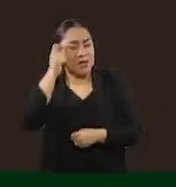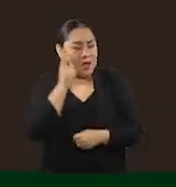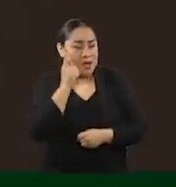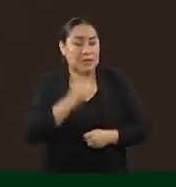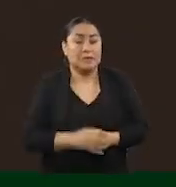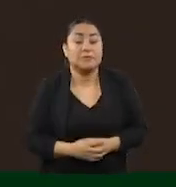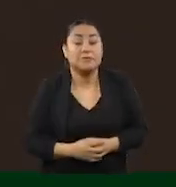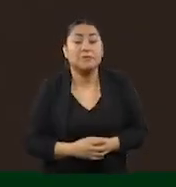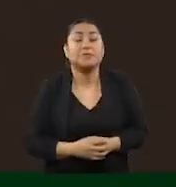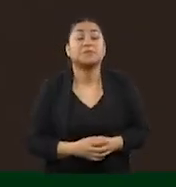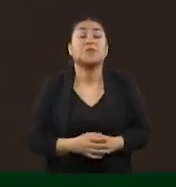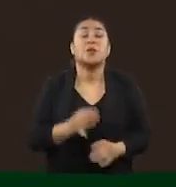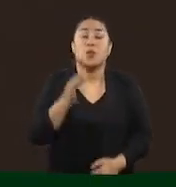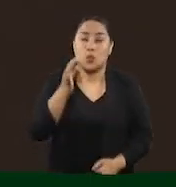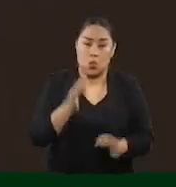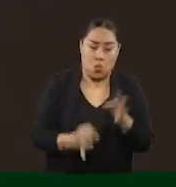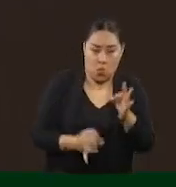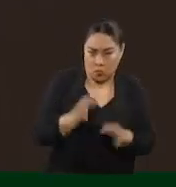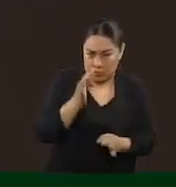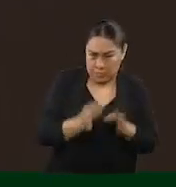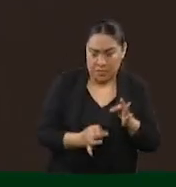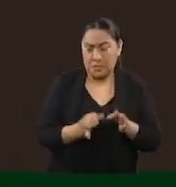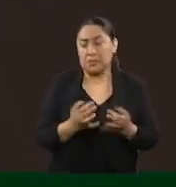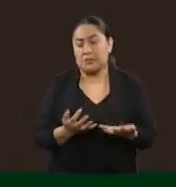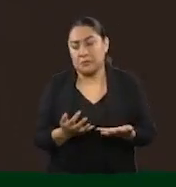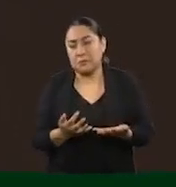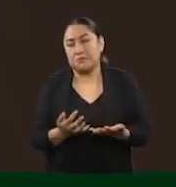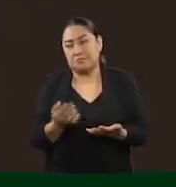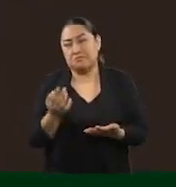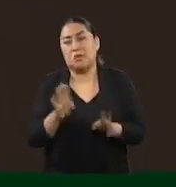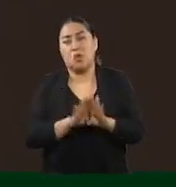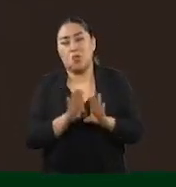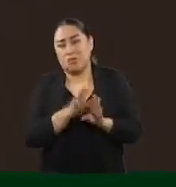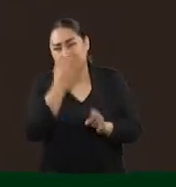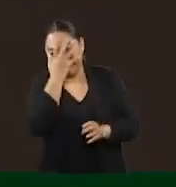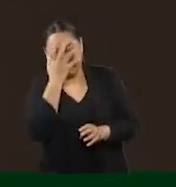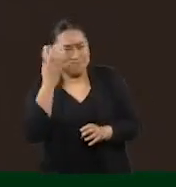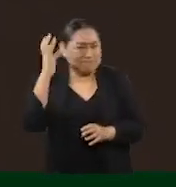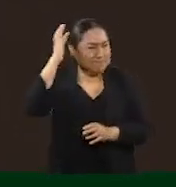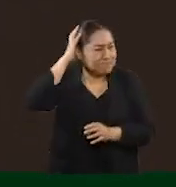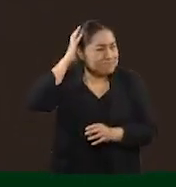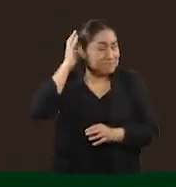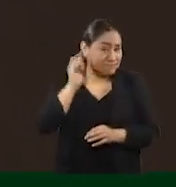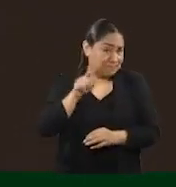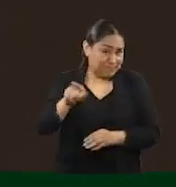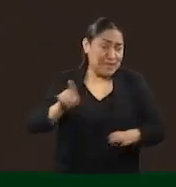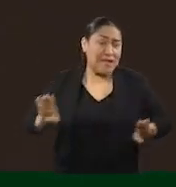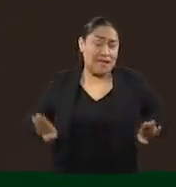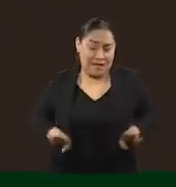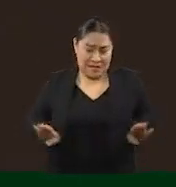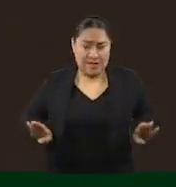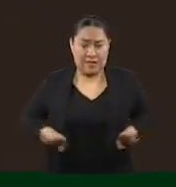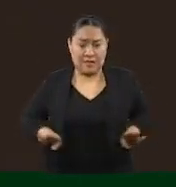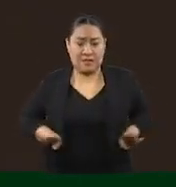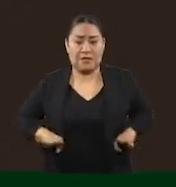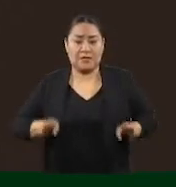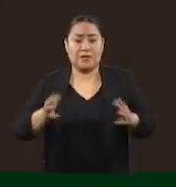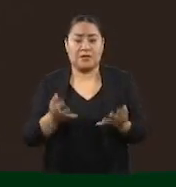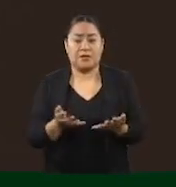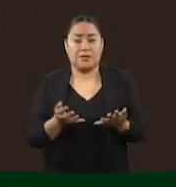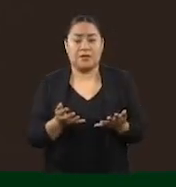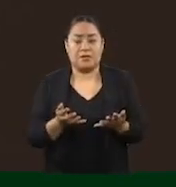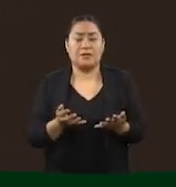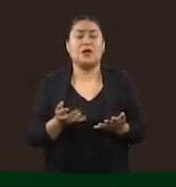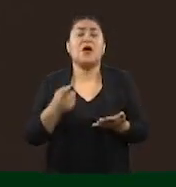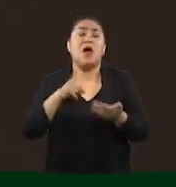La corte, que también es de doble moral o de doble cara, empezó una lluvia